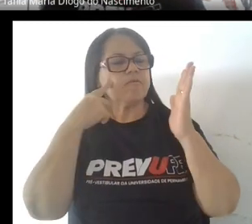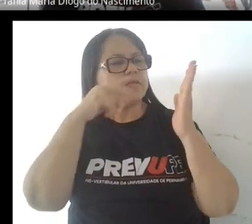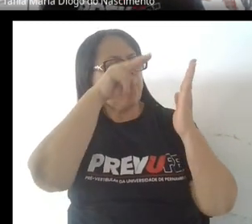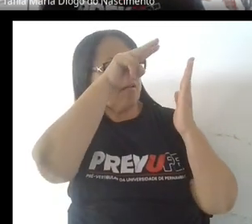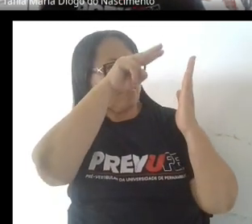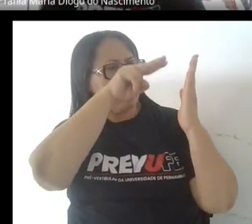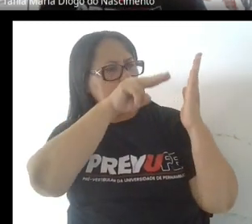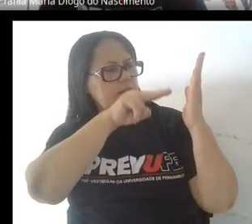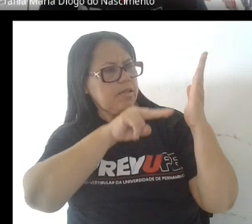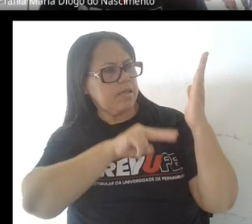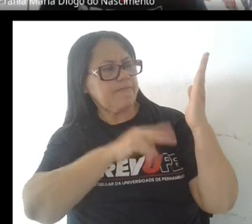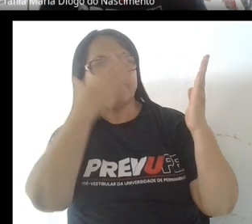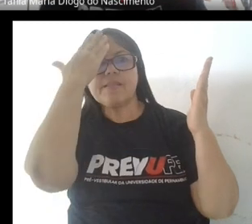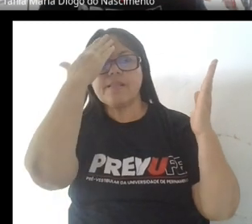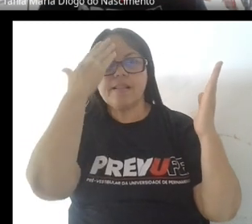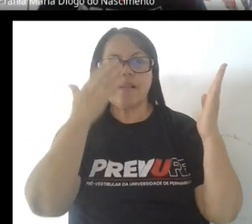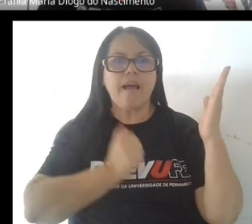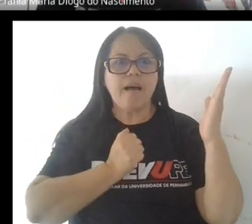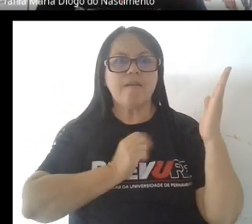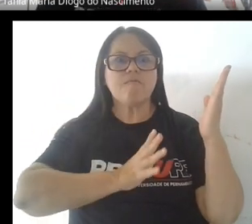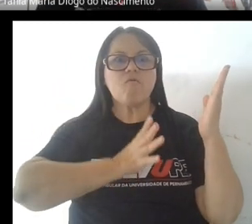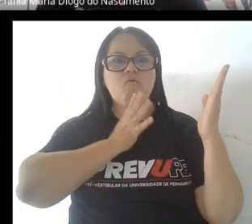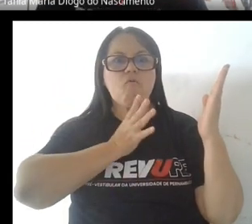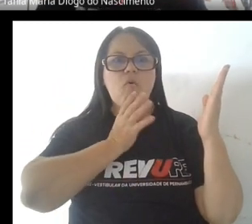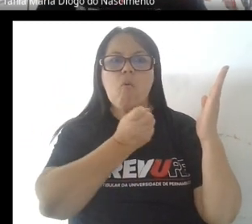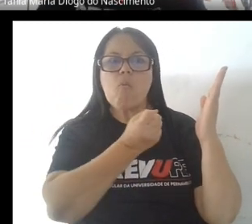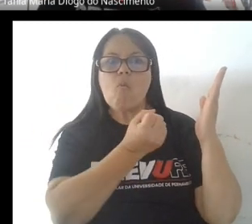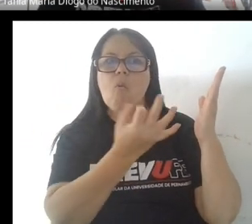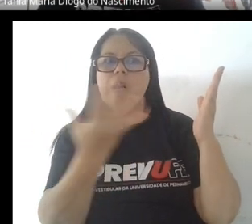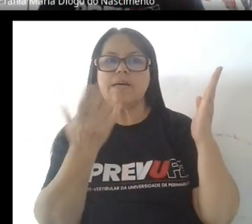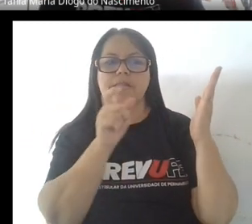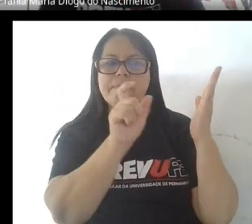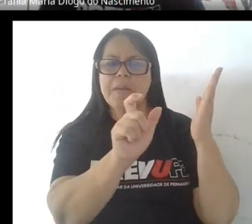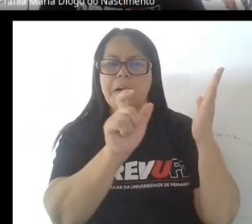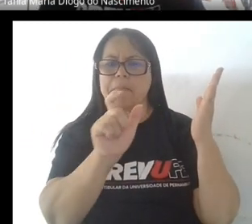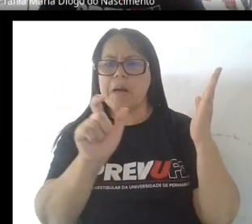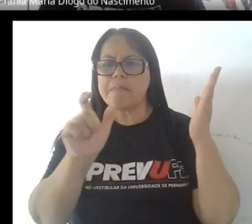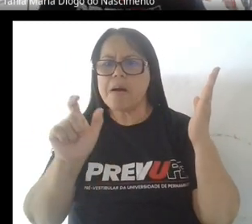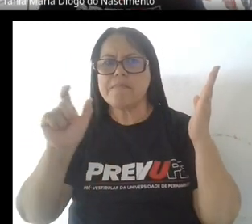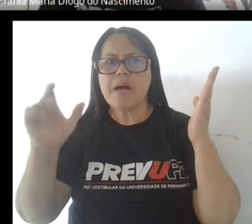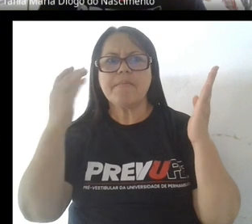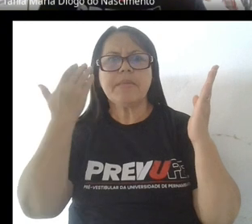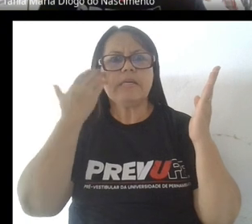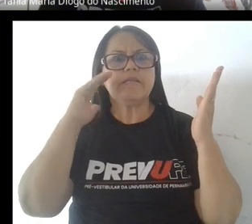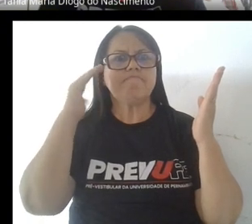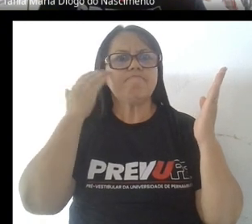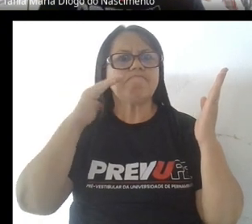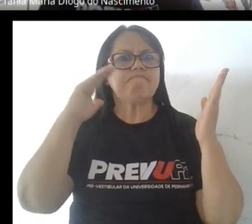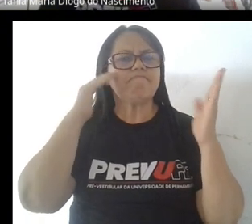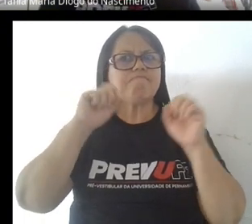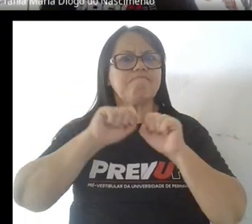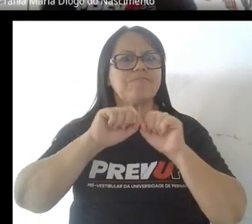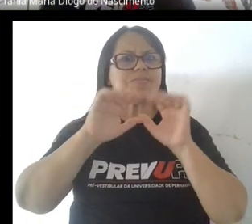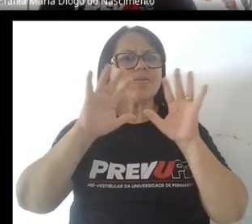Vas a ver de ese texto cuántas palabras ya conseguís, ya lográs comprenderla y